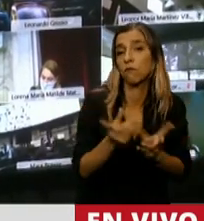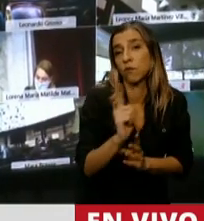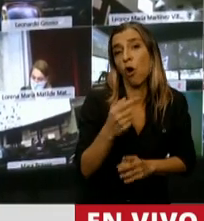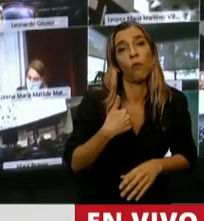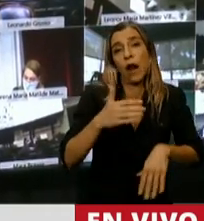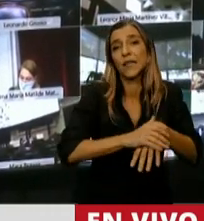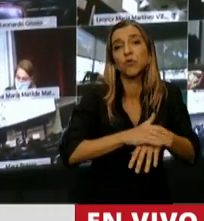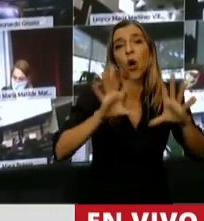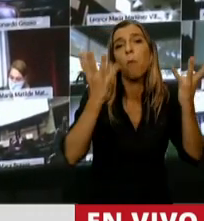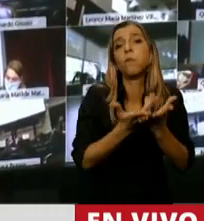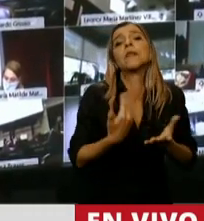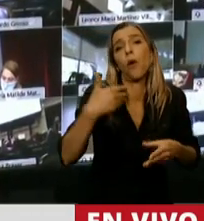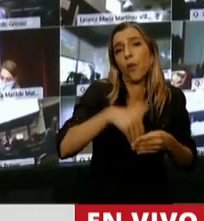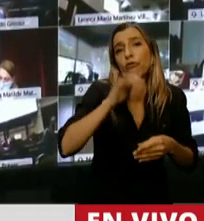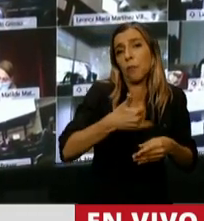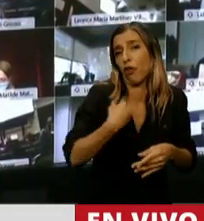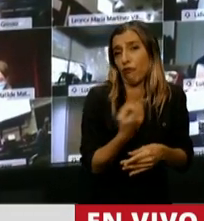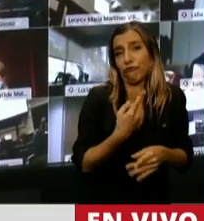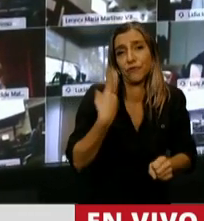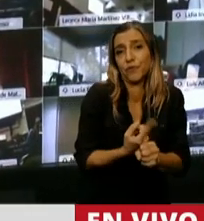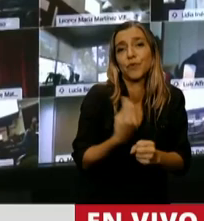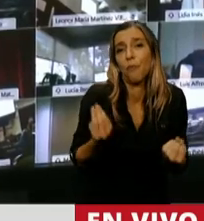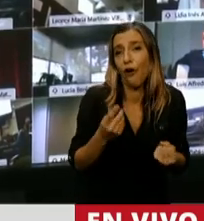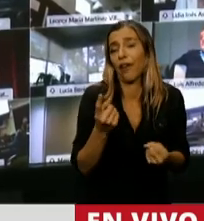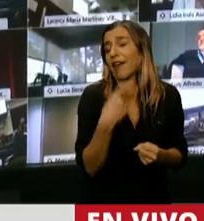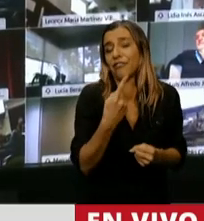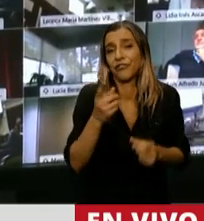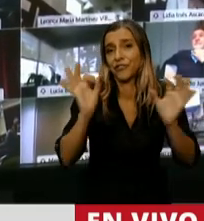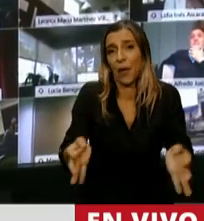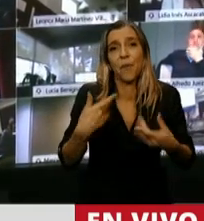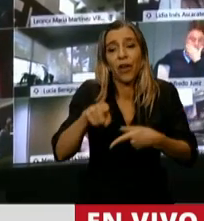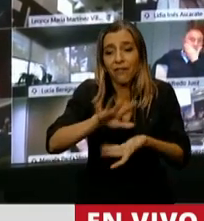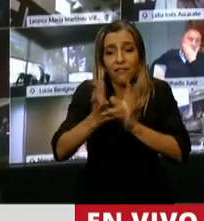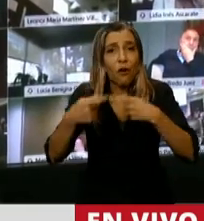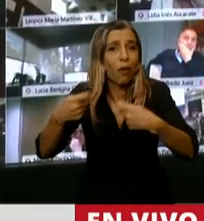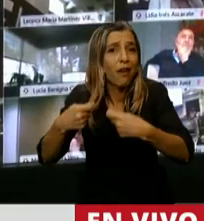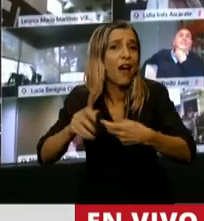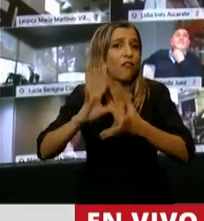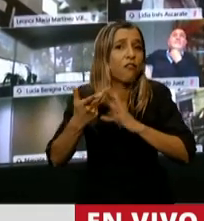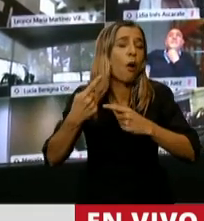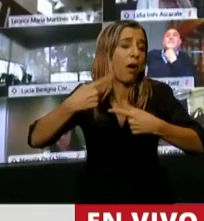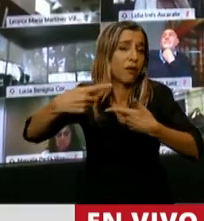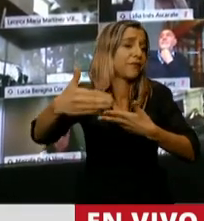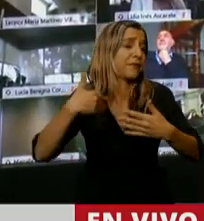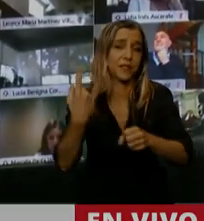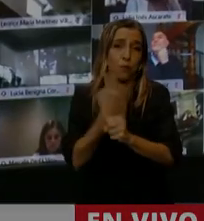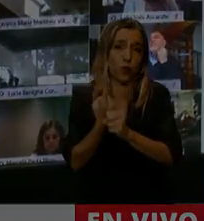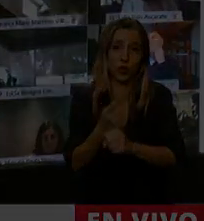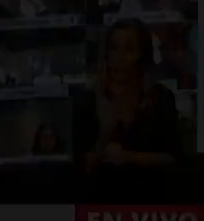avalar un presupuesto que tanto en sus supuestos micro como en su priorización de gastos está muy lejos de lo que nosotros pretendemos. Muchas gracias, presidente. Gracias, y